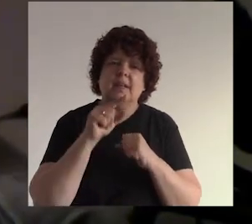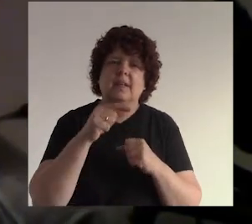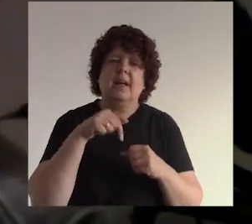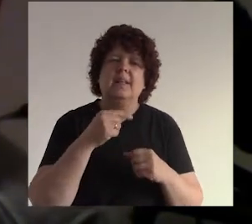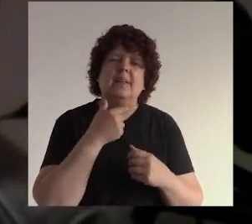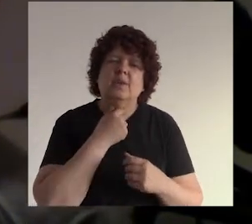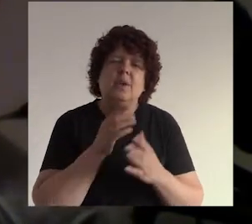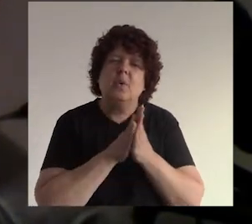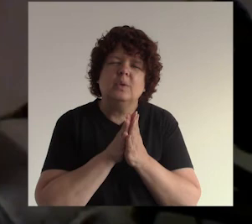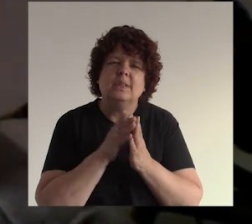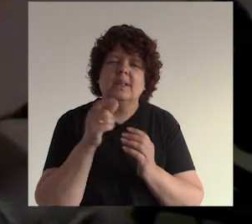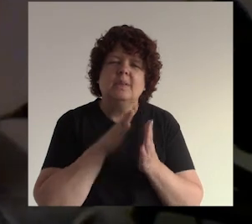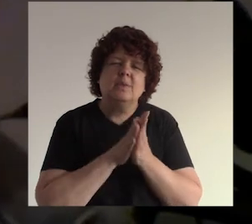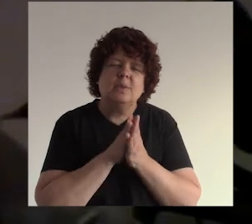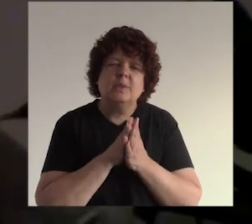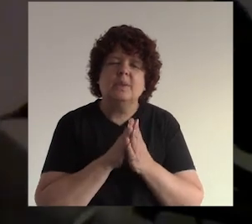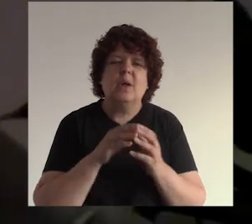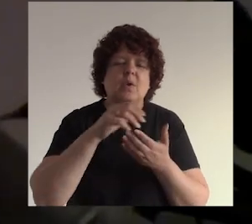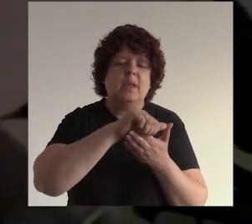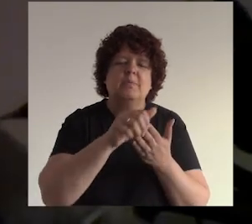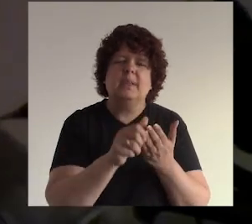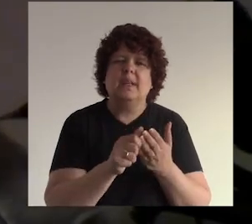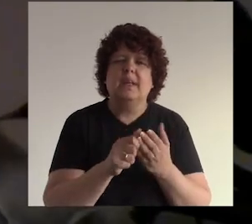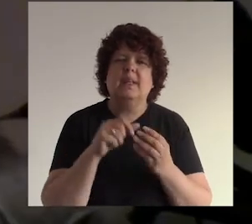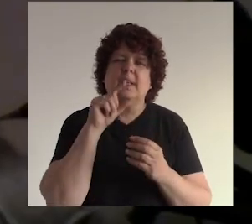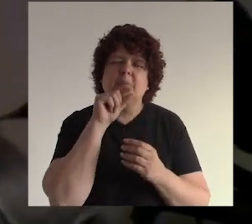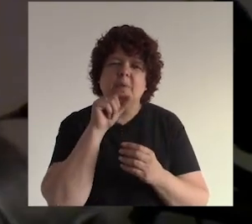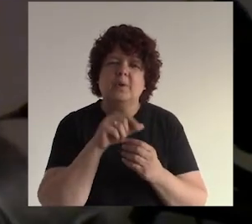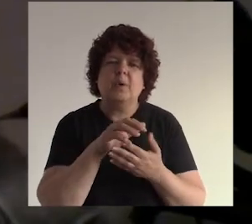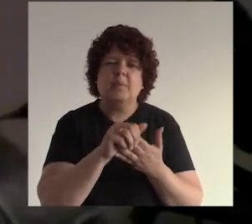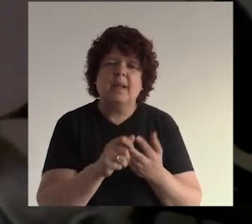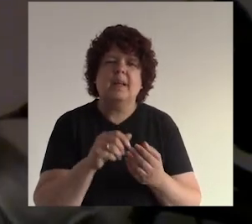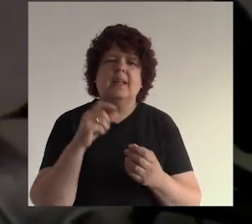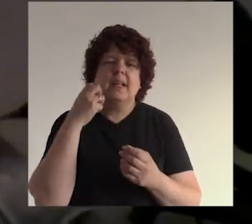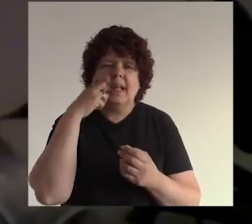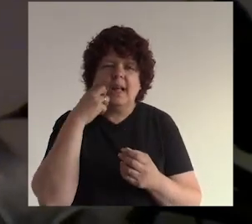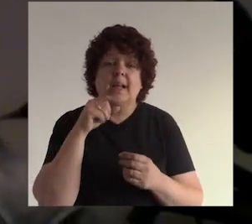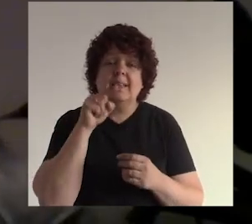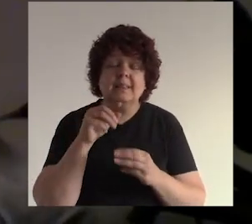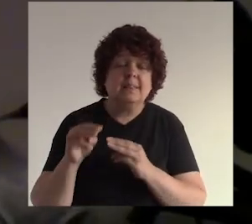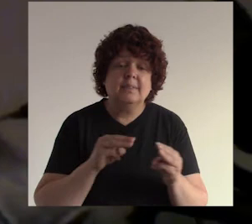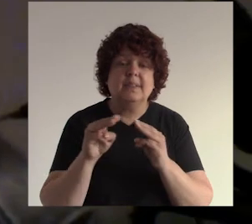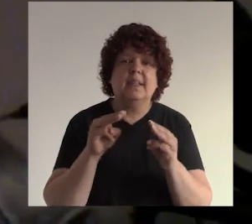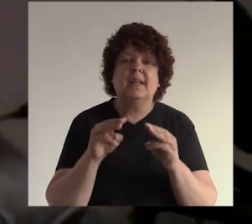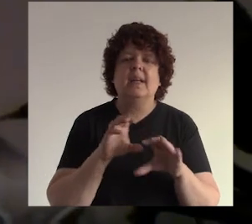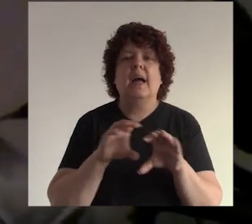pon a quién le provoca una empanada de pollo de carne algo así entonces de esa forma